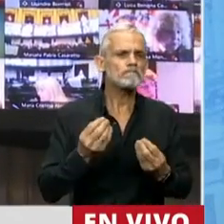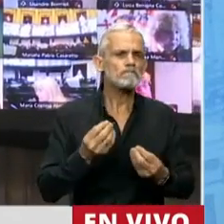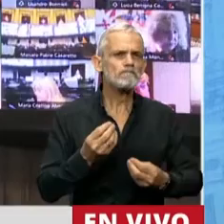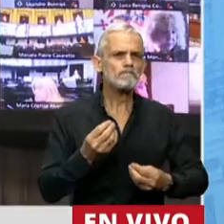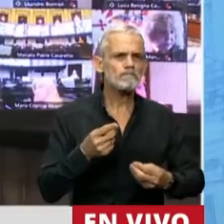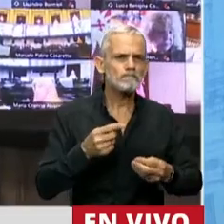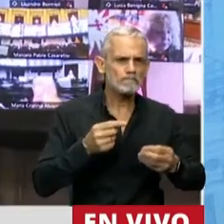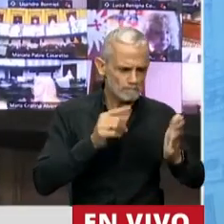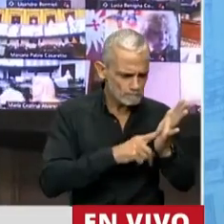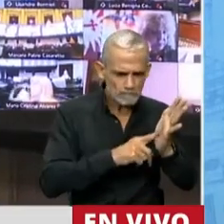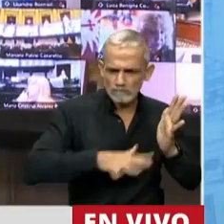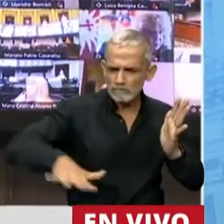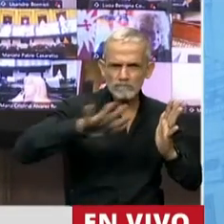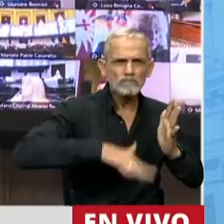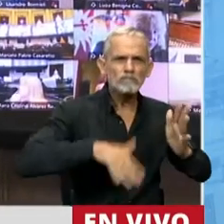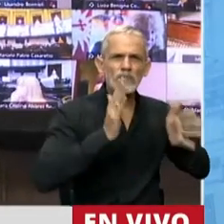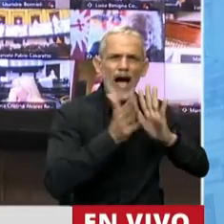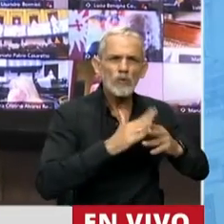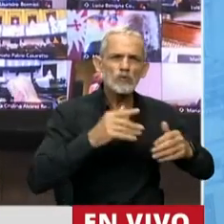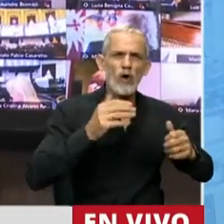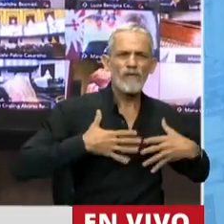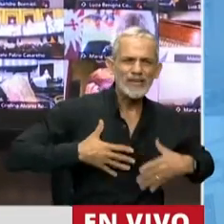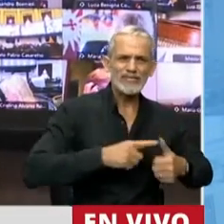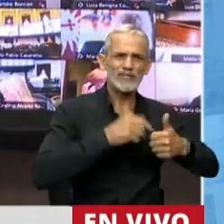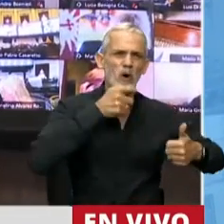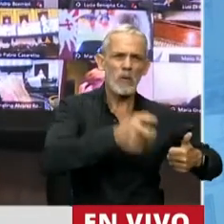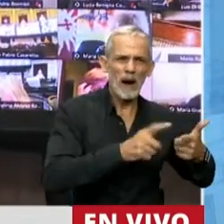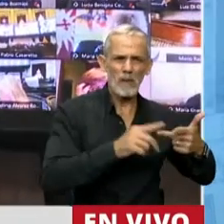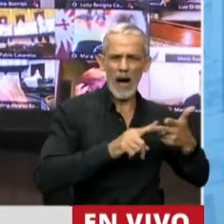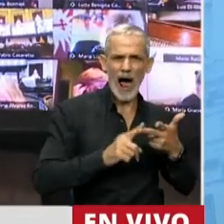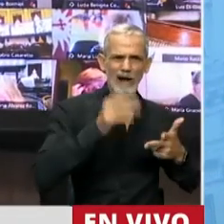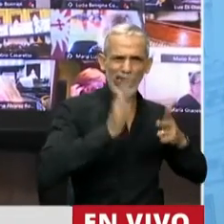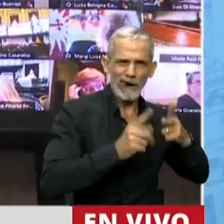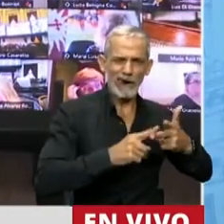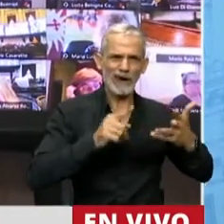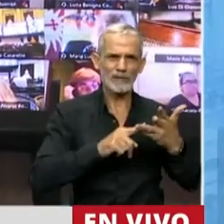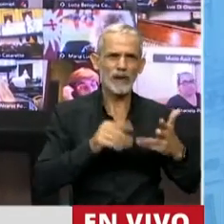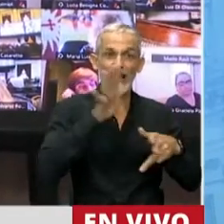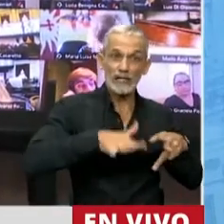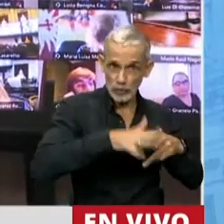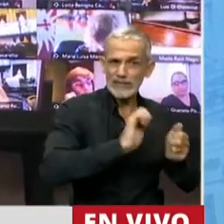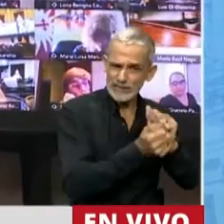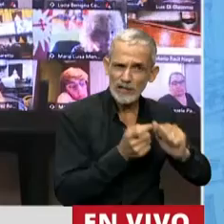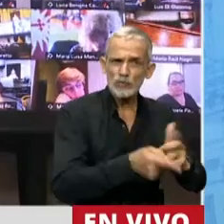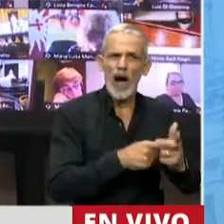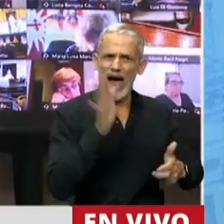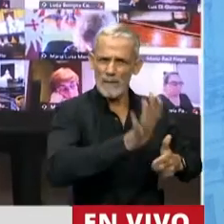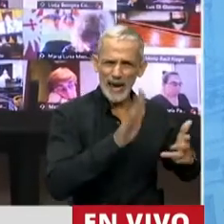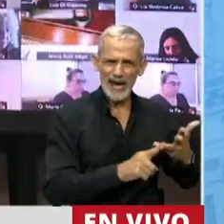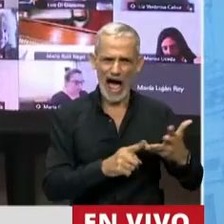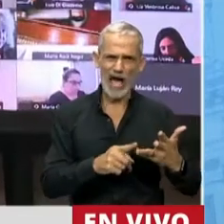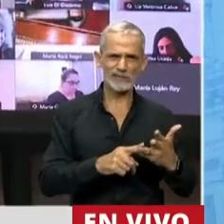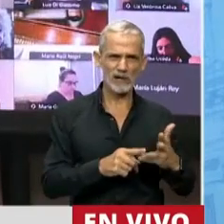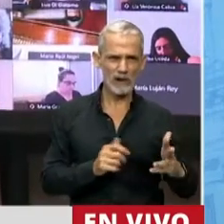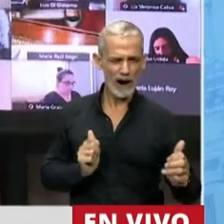abarca el abuso físico, verbal, la intimidación, el hostigamiento, el acoso sexual, la amenaza, la